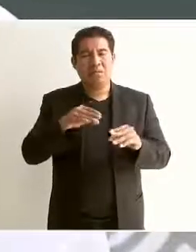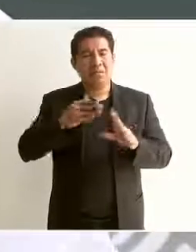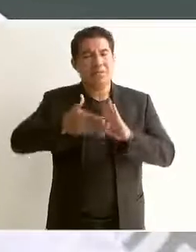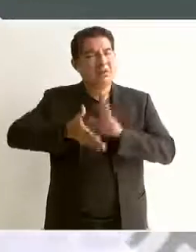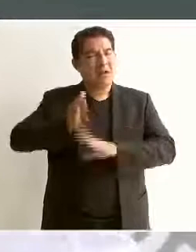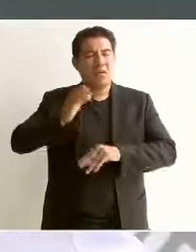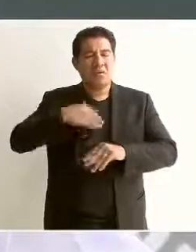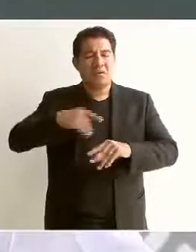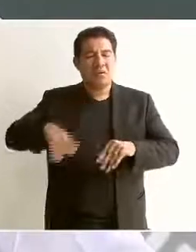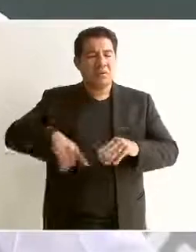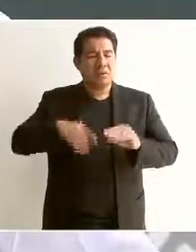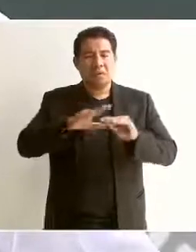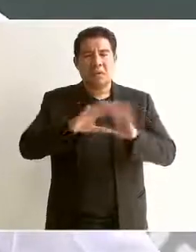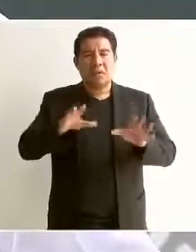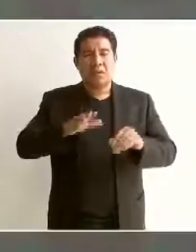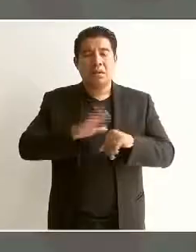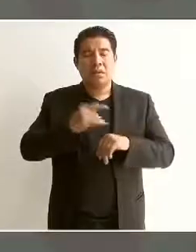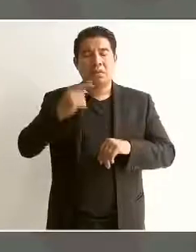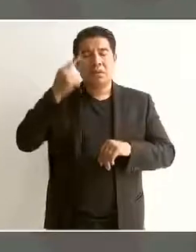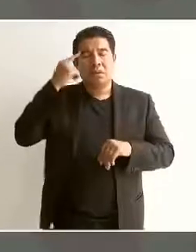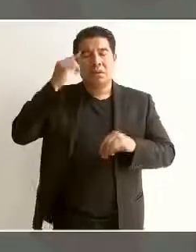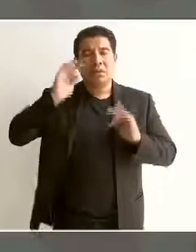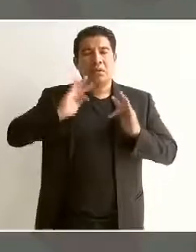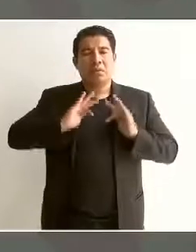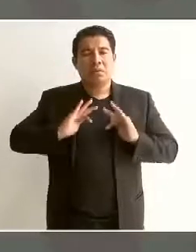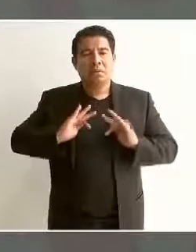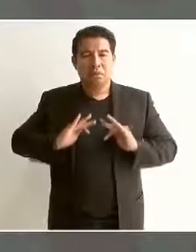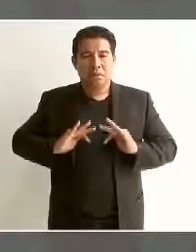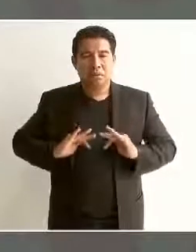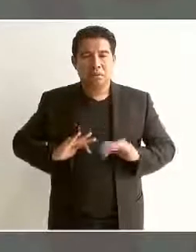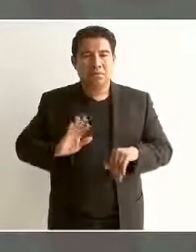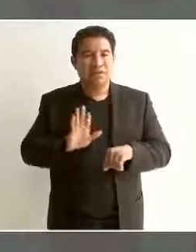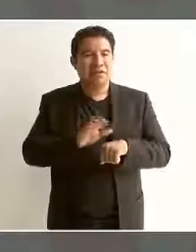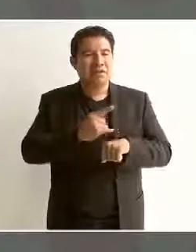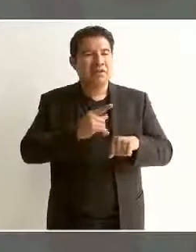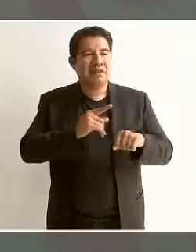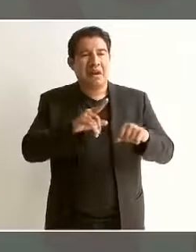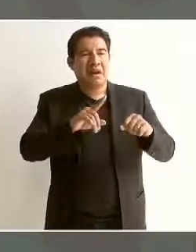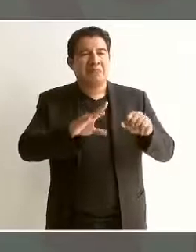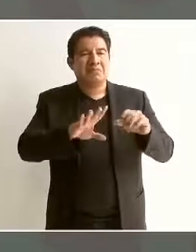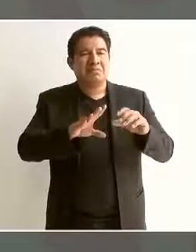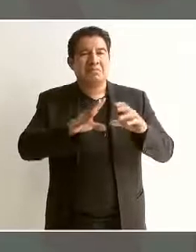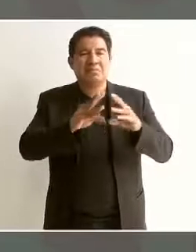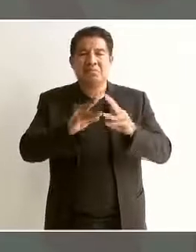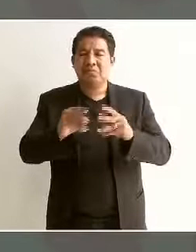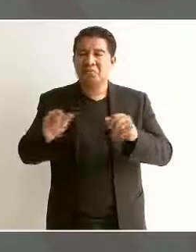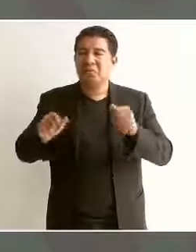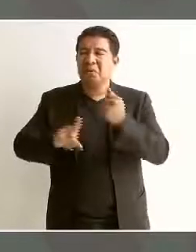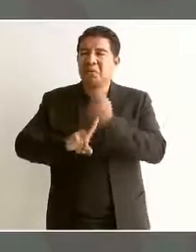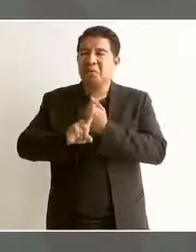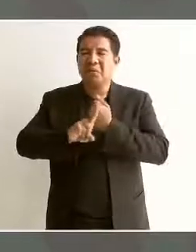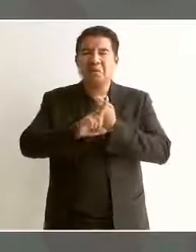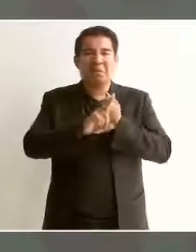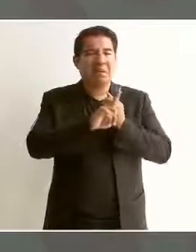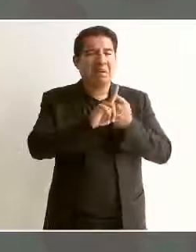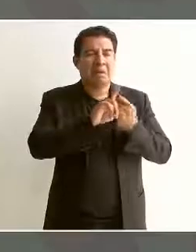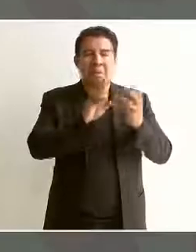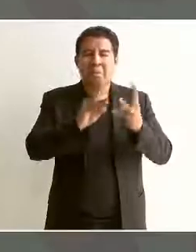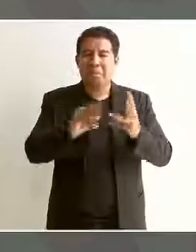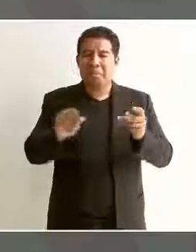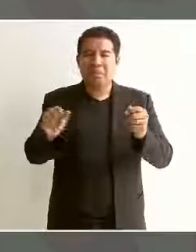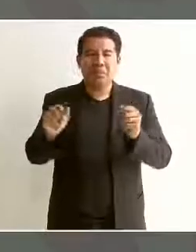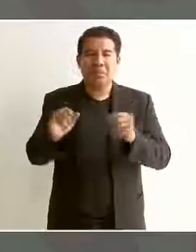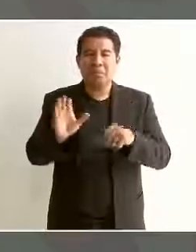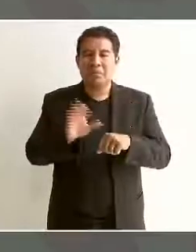conciencia muy tranquila porque saben ya sería